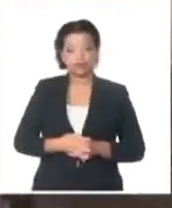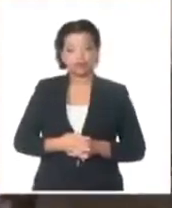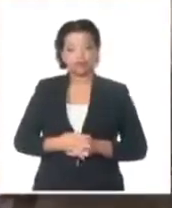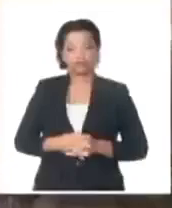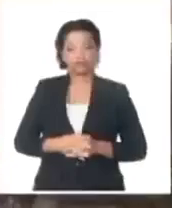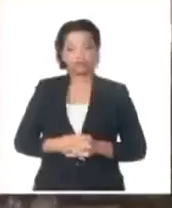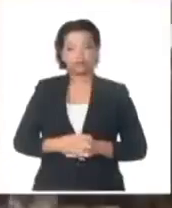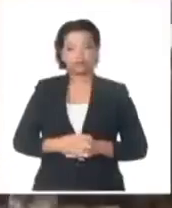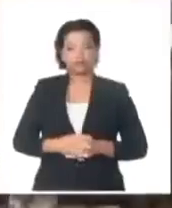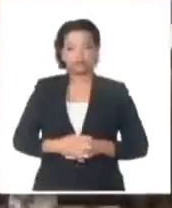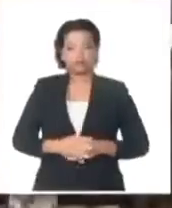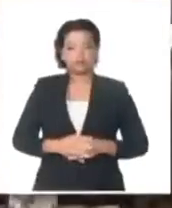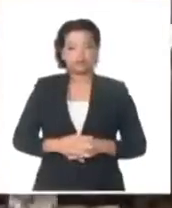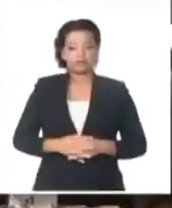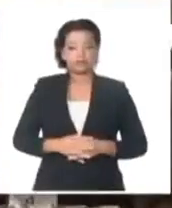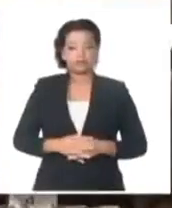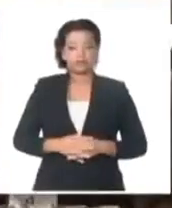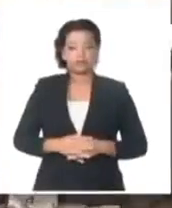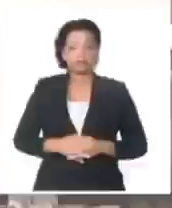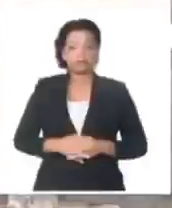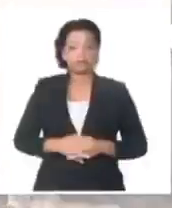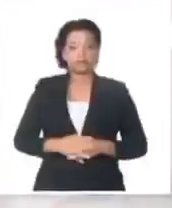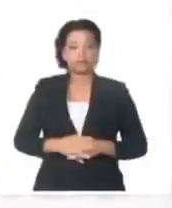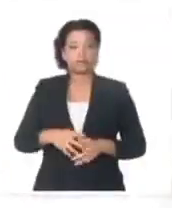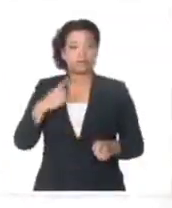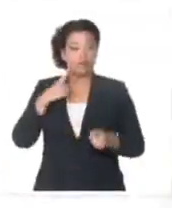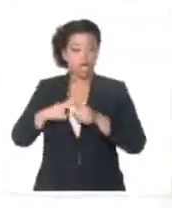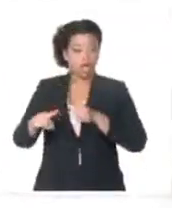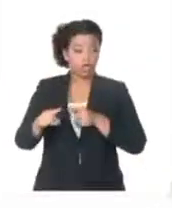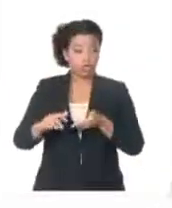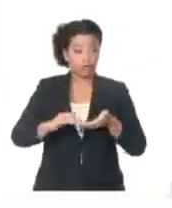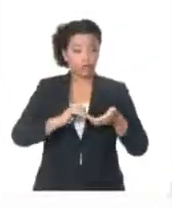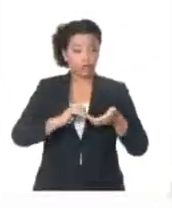Al compañero Alejandro Miguel Gil Fernández.